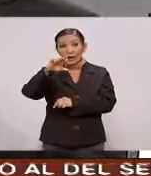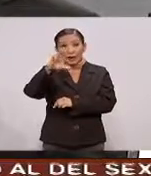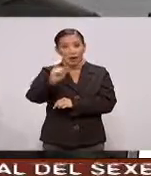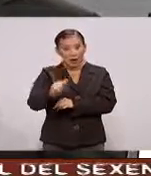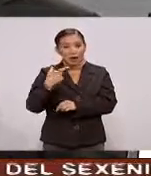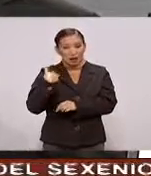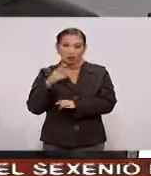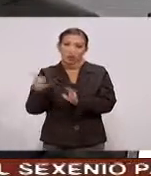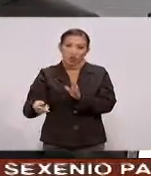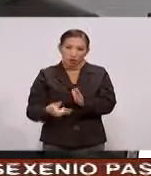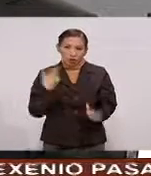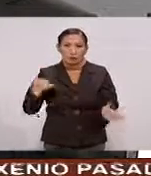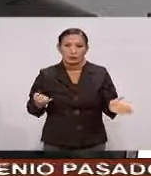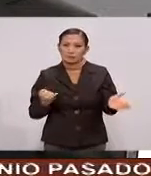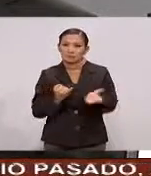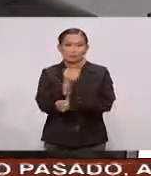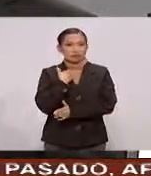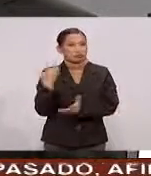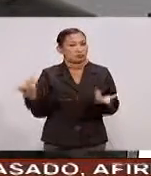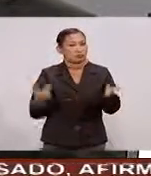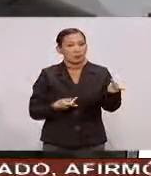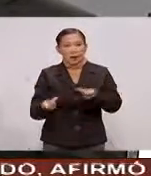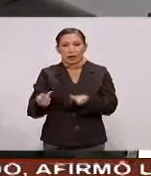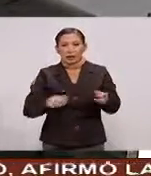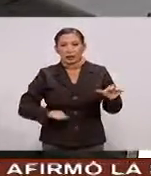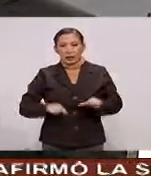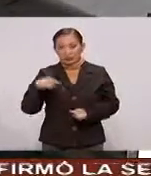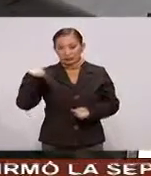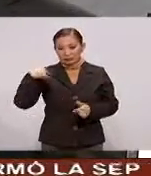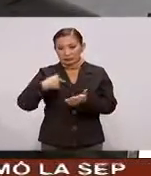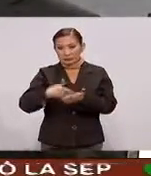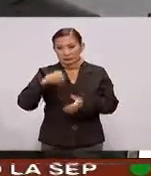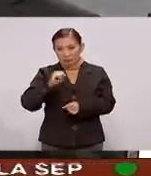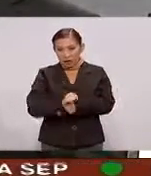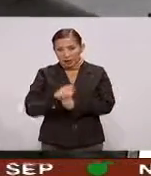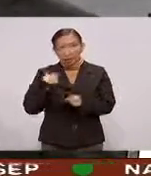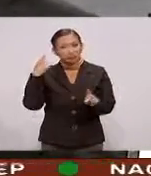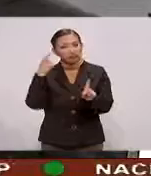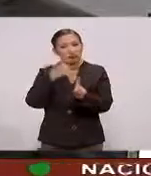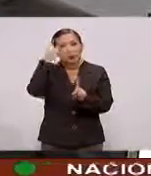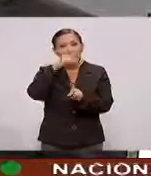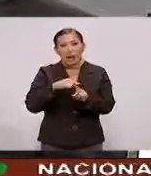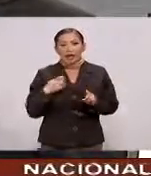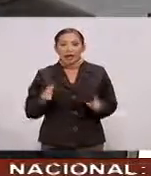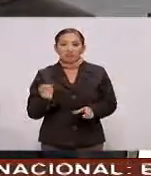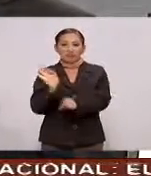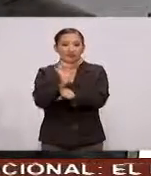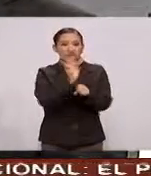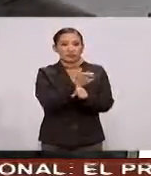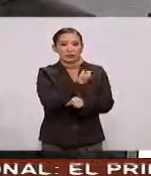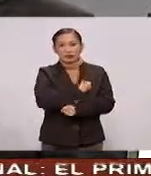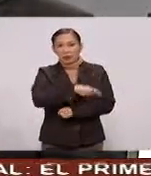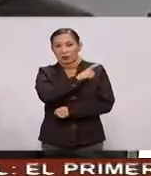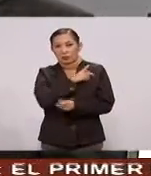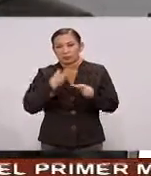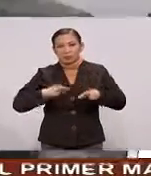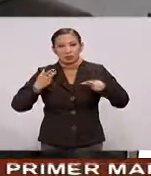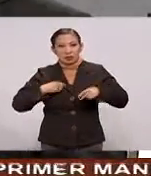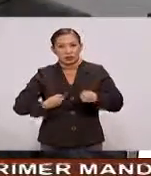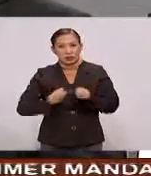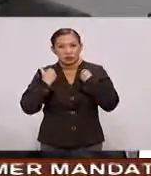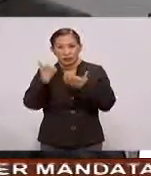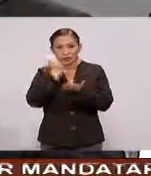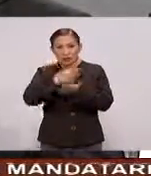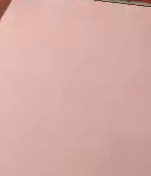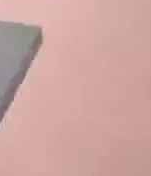Tomaremos las medidas que tomamos esta semana Con el objetivo de salvaguardar la salud de los habitantes